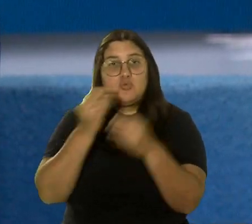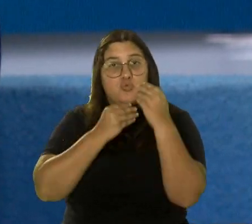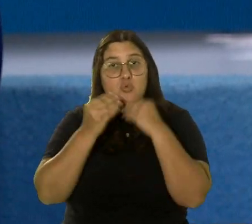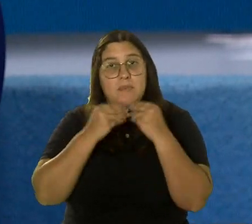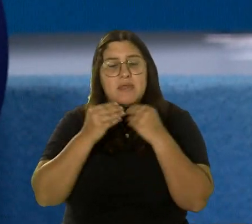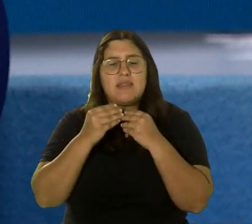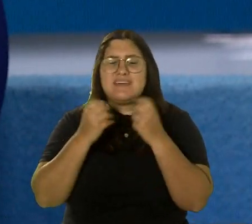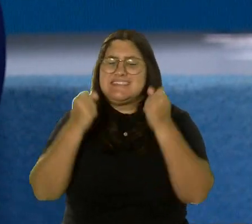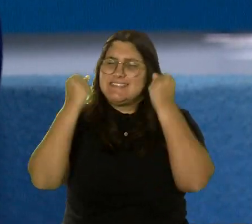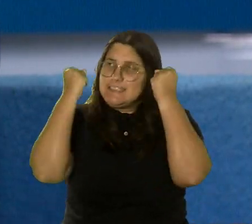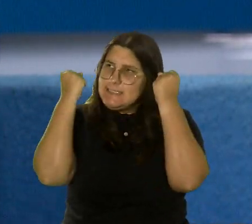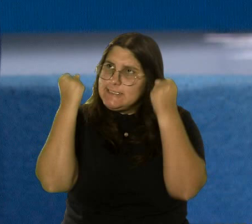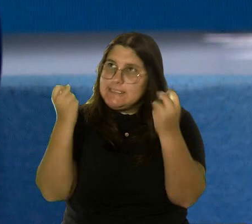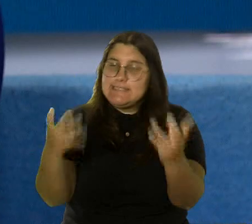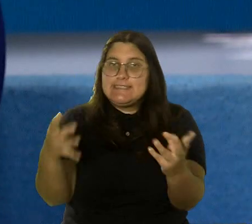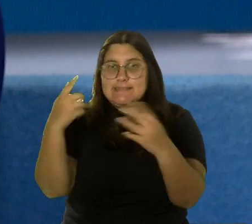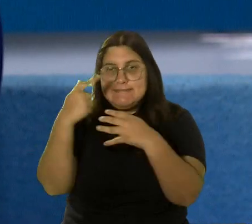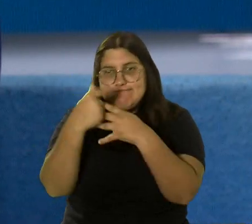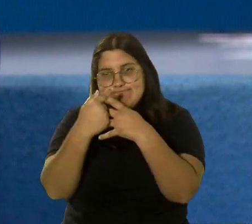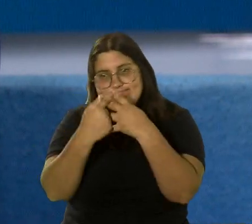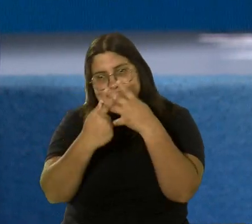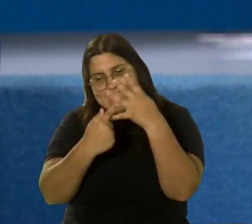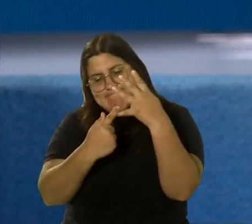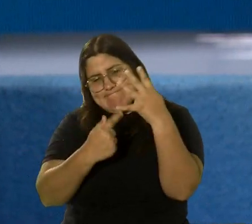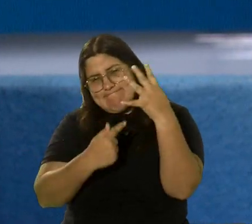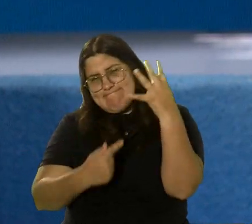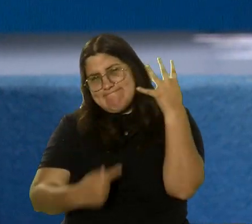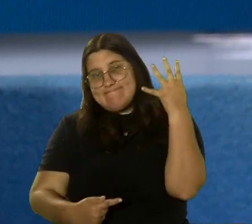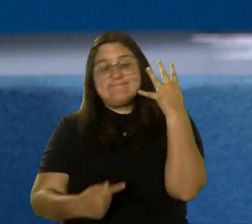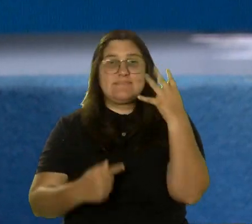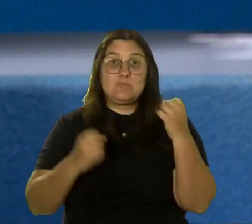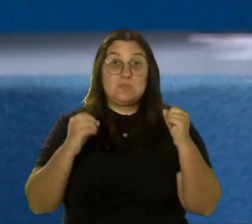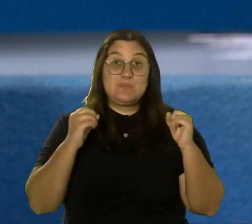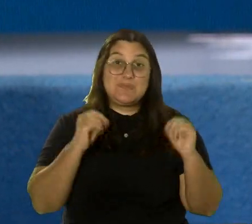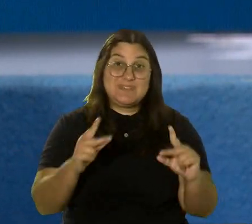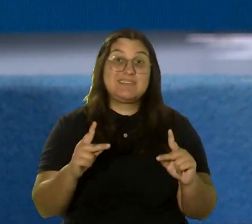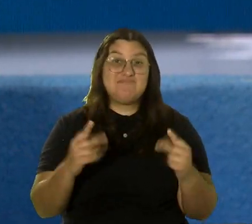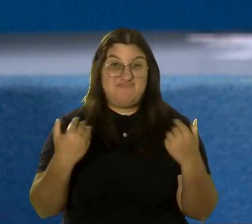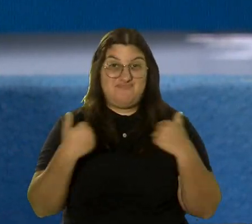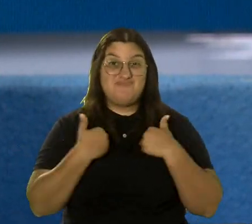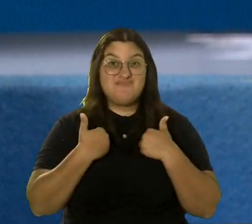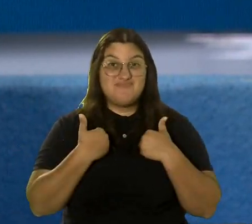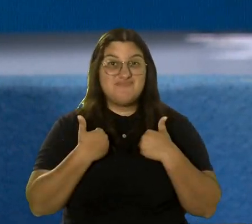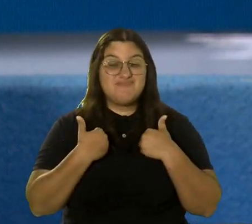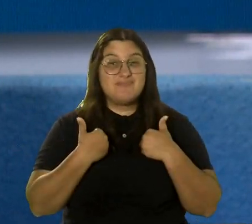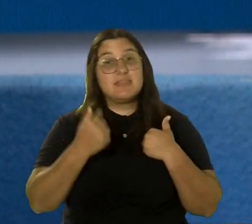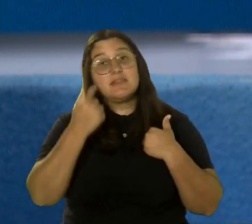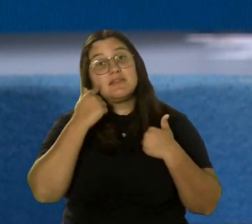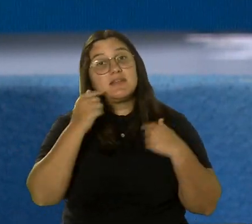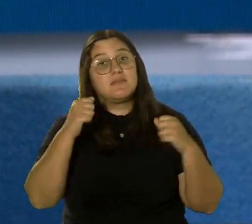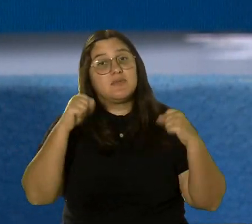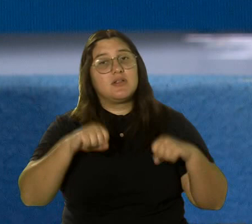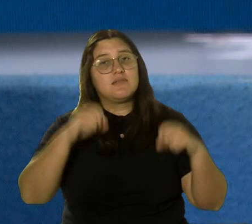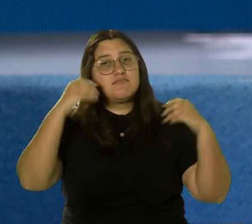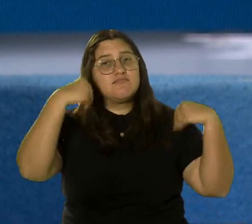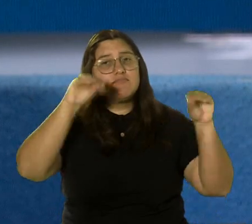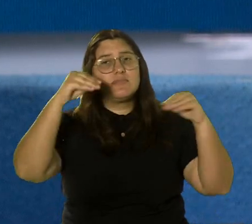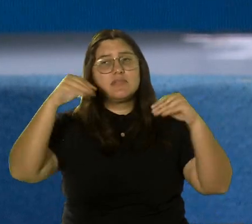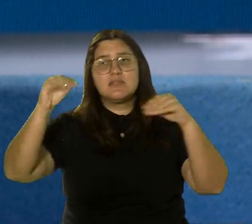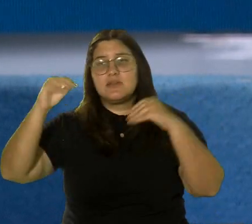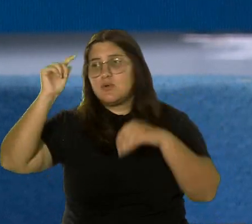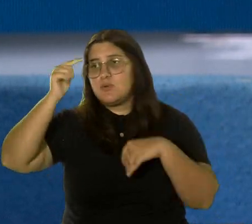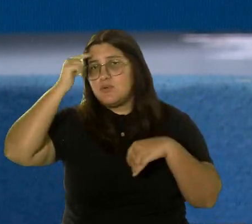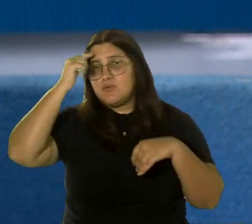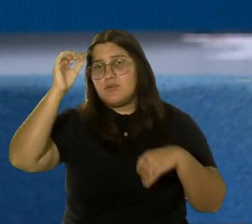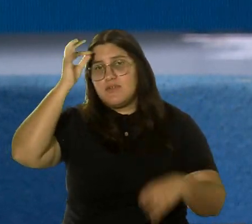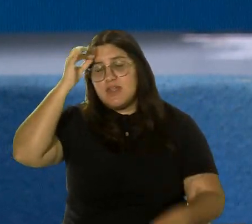O sea, hay una diversidad increíble de oportunidades que existen hoy en día para poder tanto vender al gobierno federal como estatal, que realmente